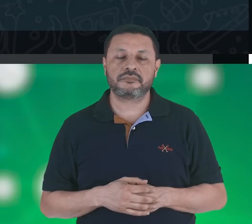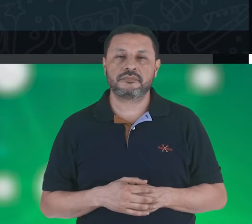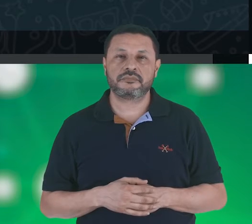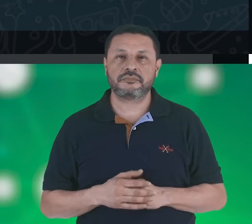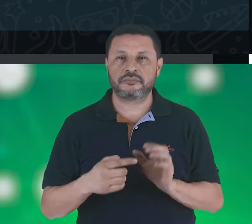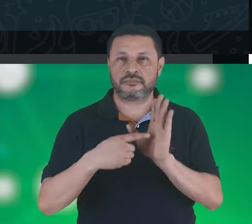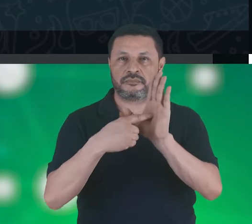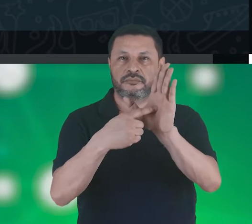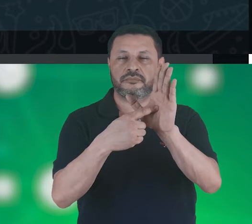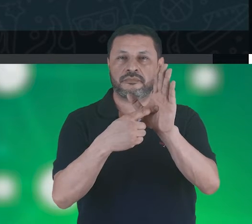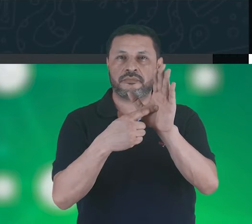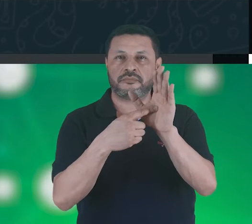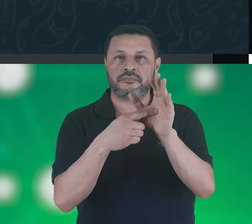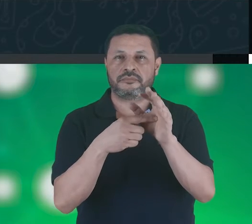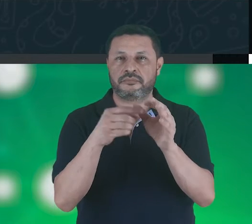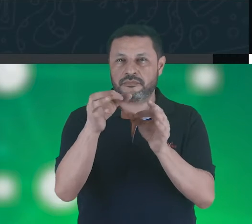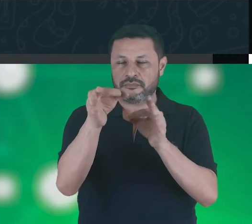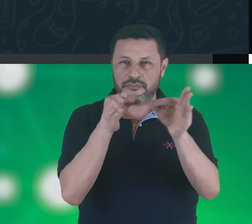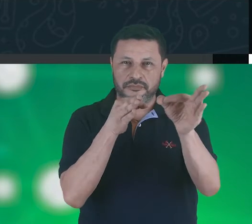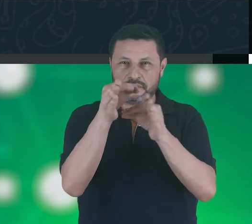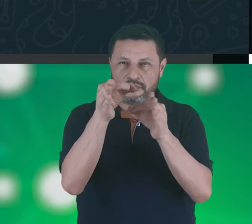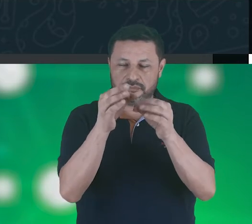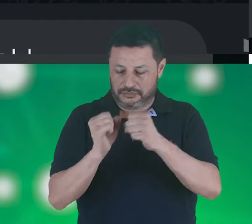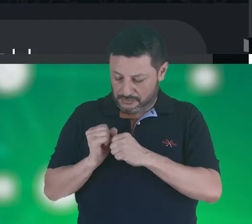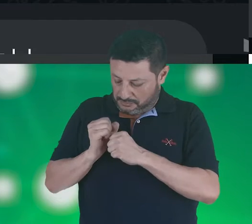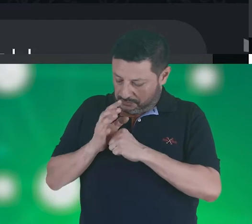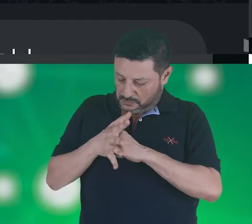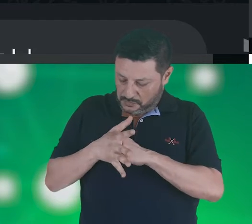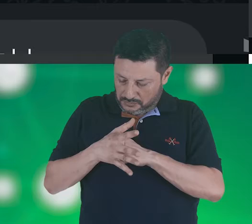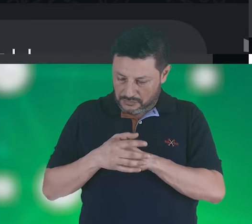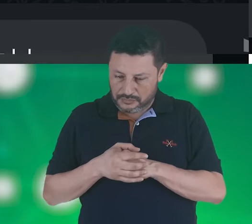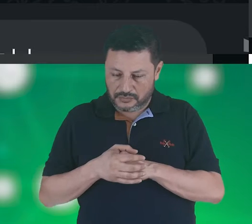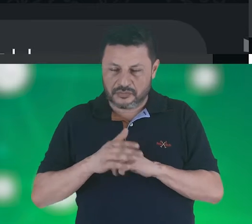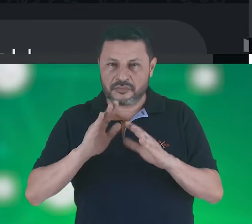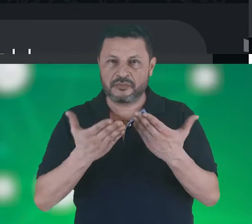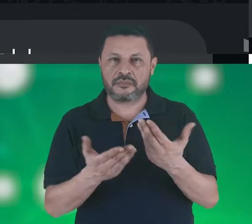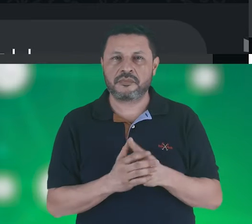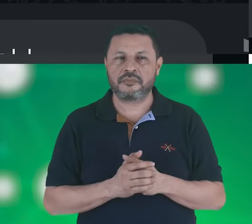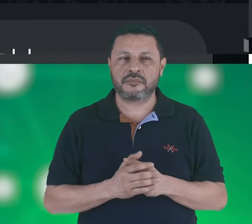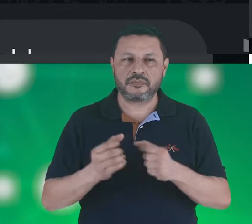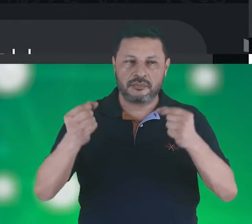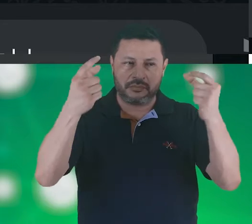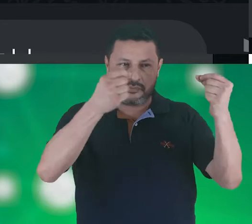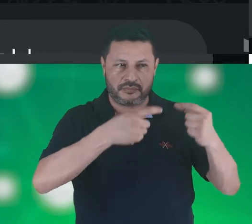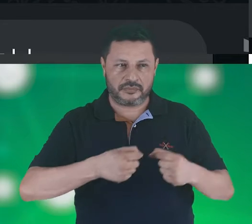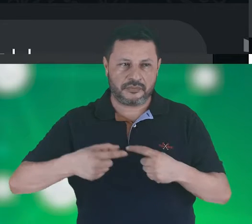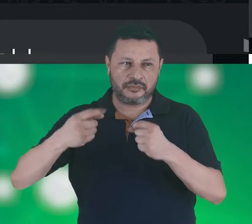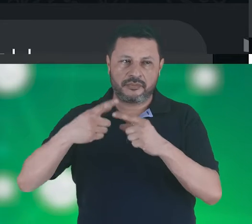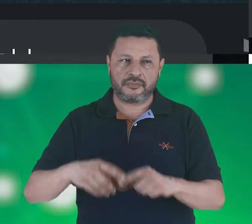A continuación, se hará una descripción del desarrollo de un partido.